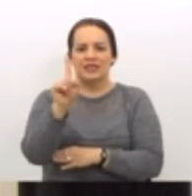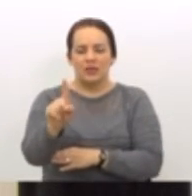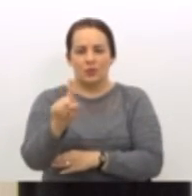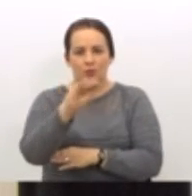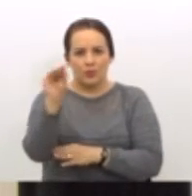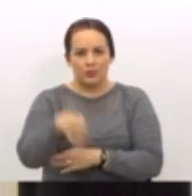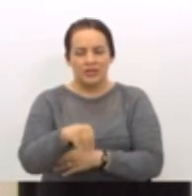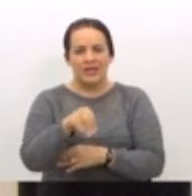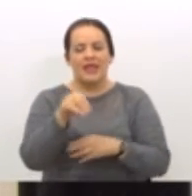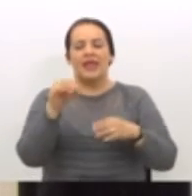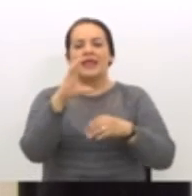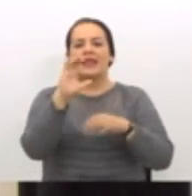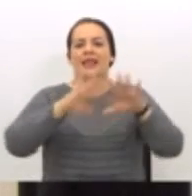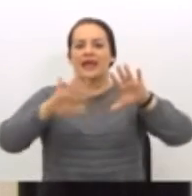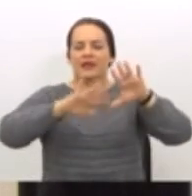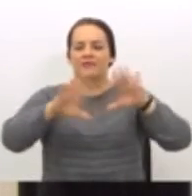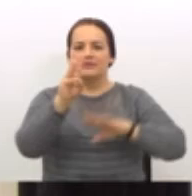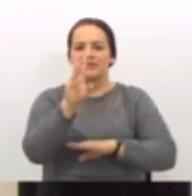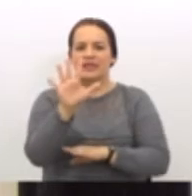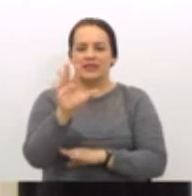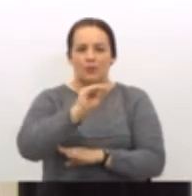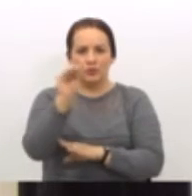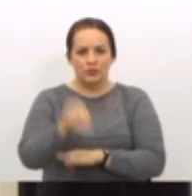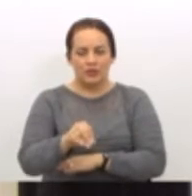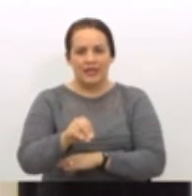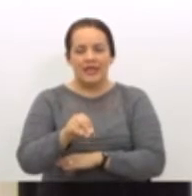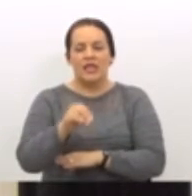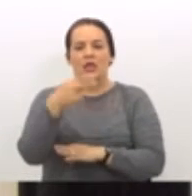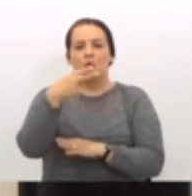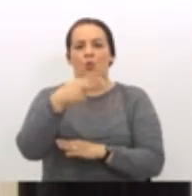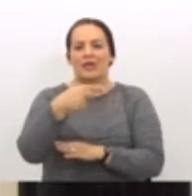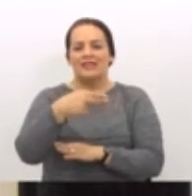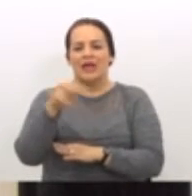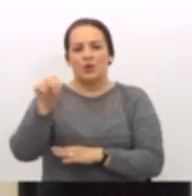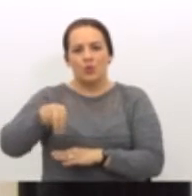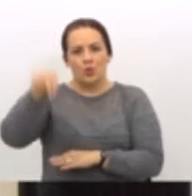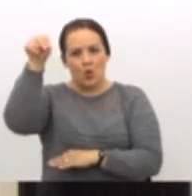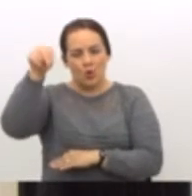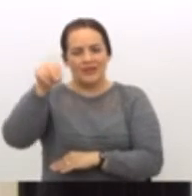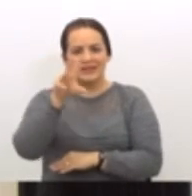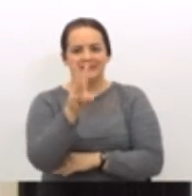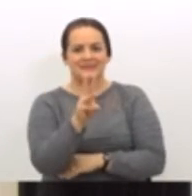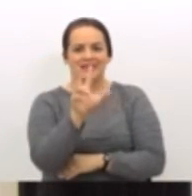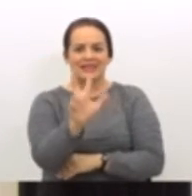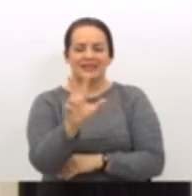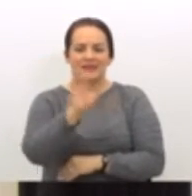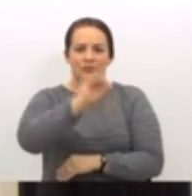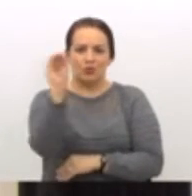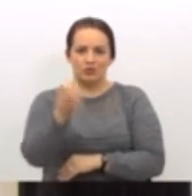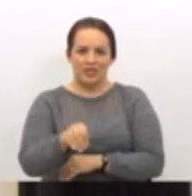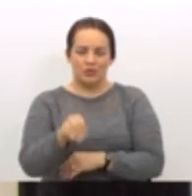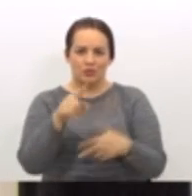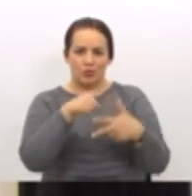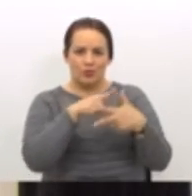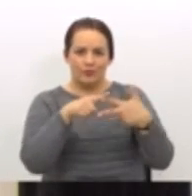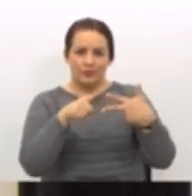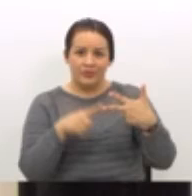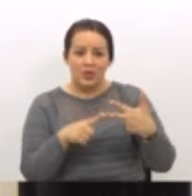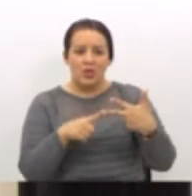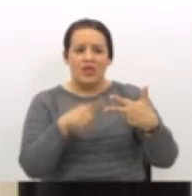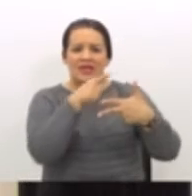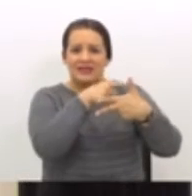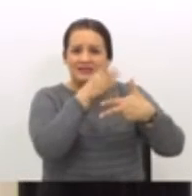Caribe el 65% y en la región Huétar Norte un 63%. Con esta